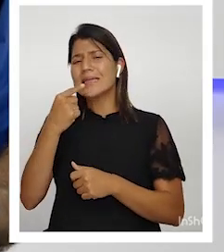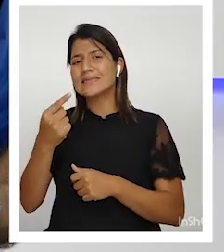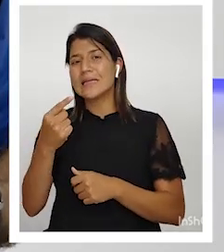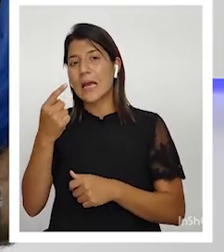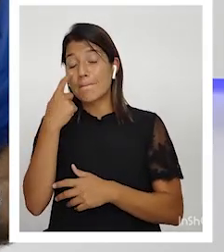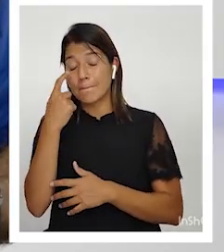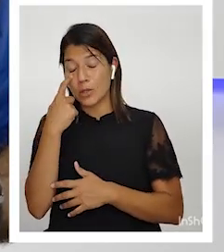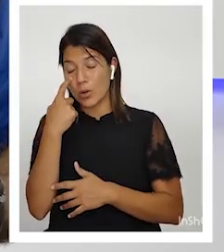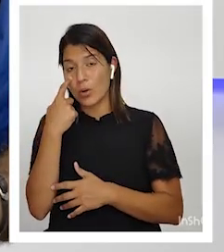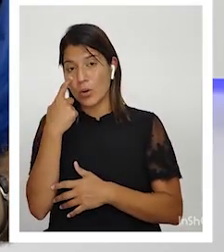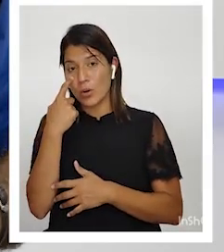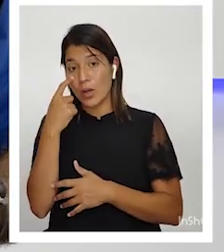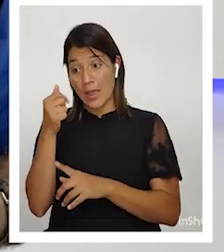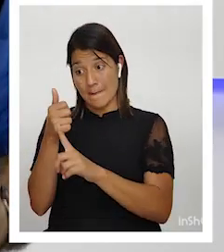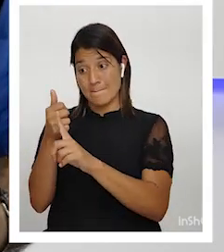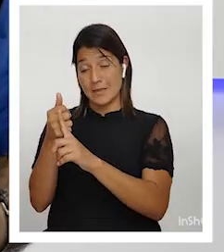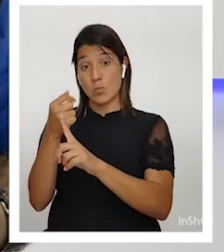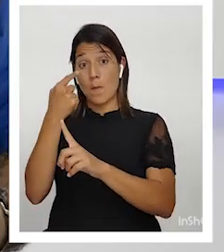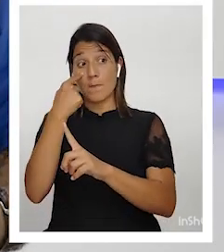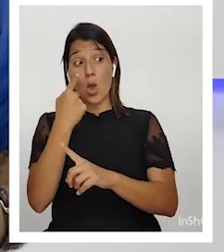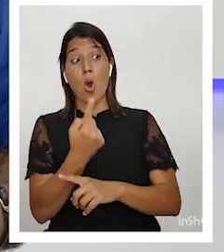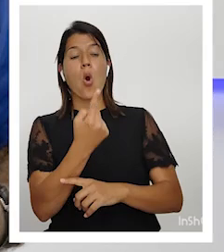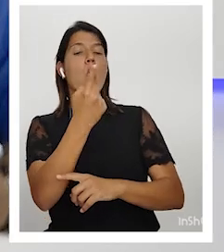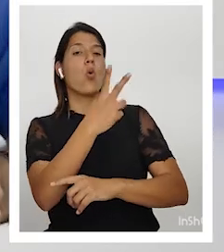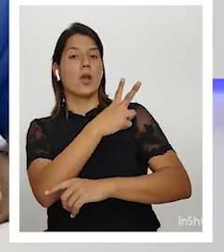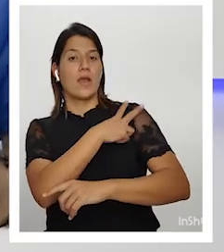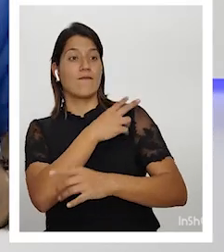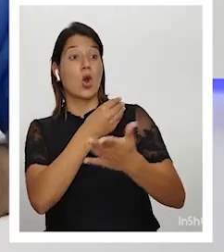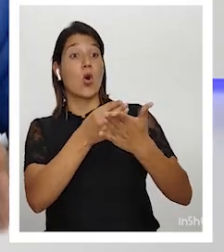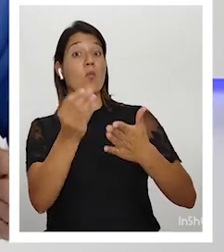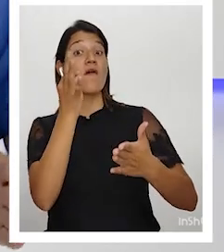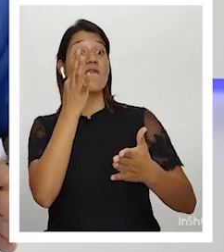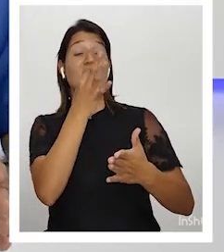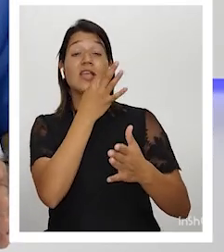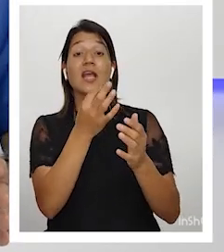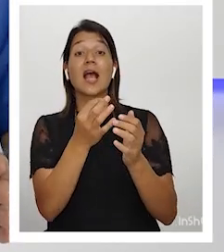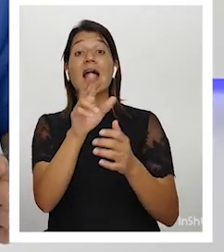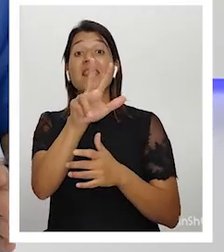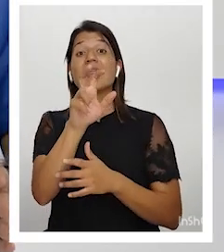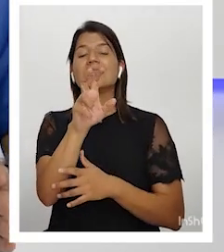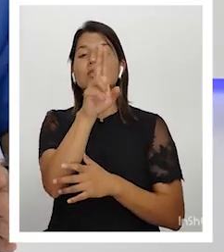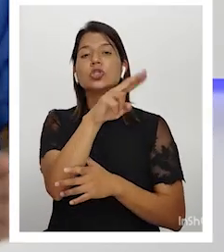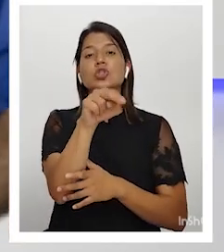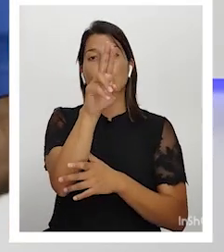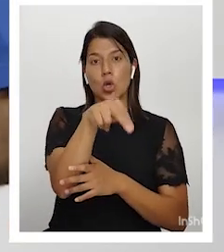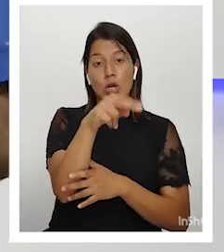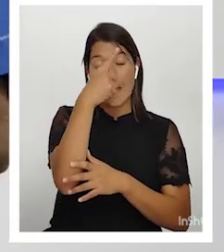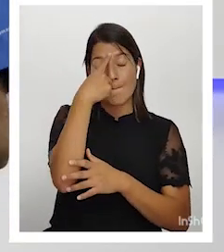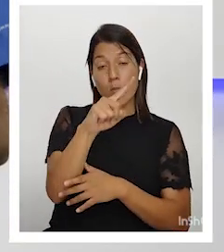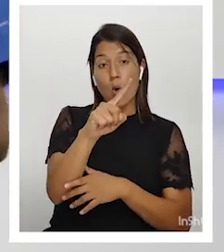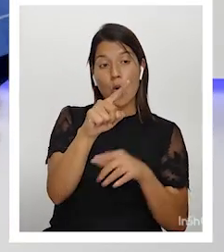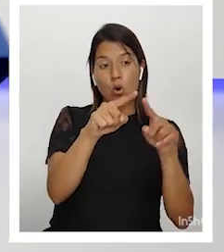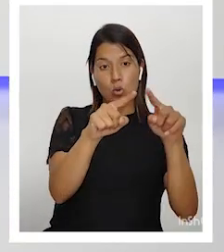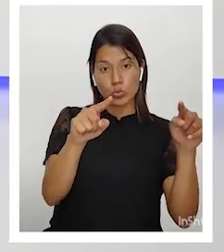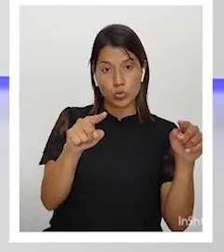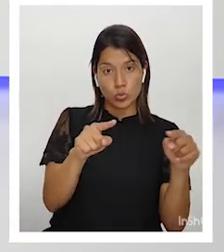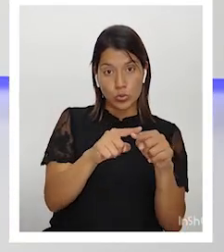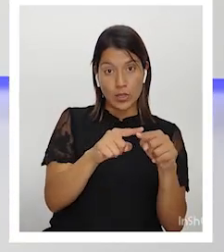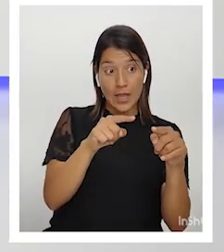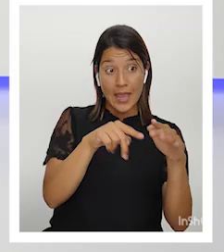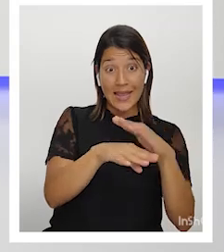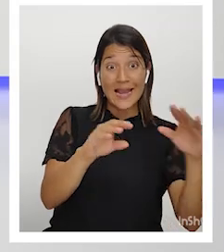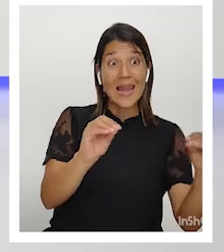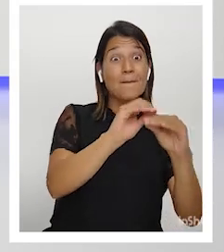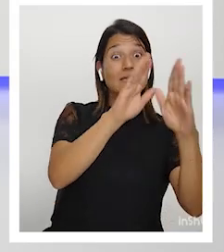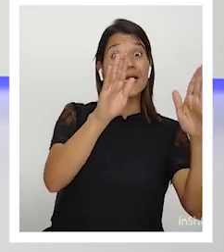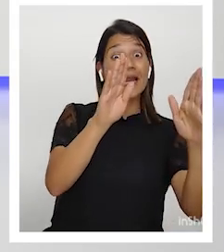un jerarca compraba una finca a 300 pesos la manzana en la mañana y la vendía en la tarde